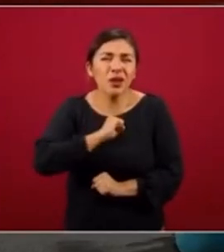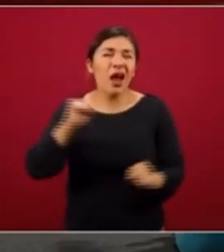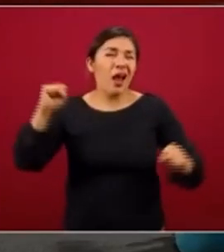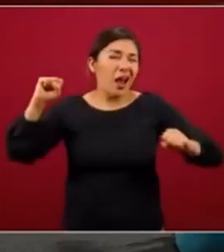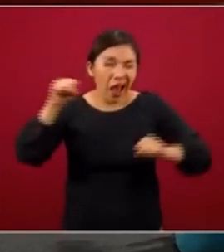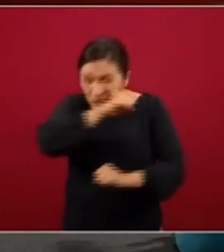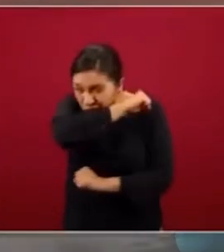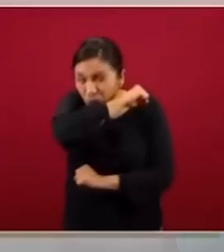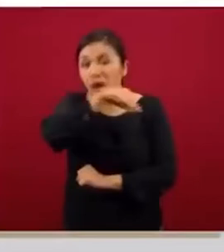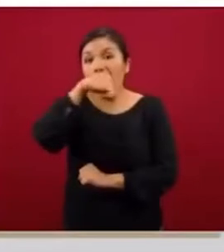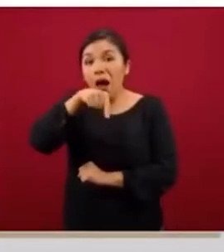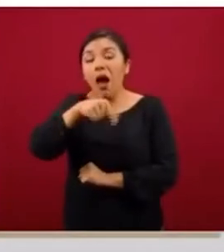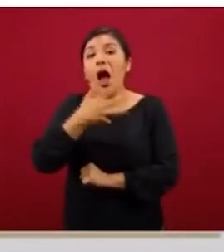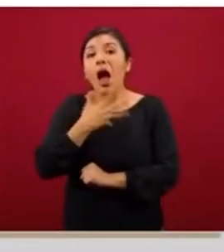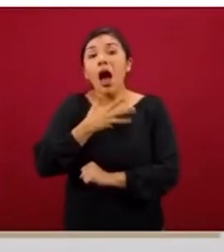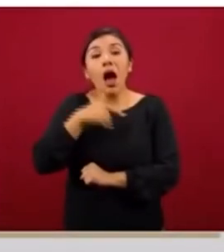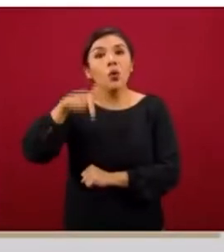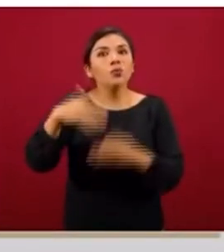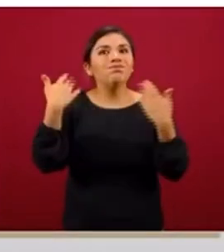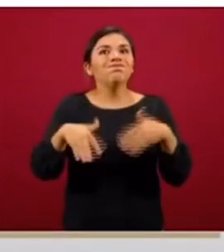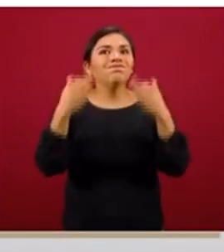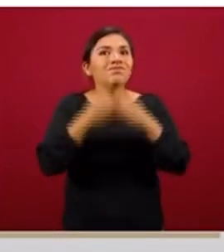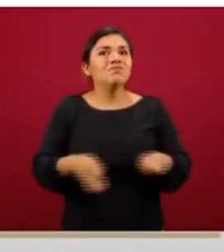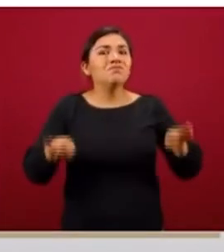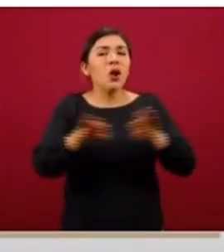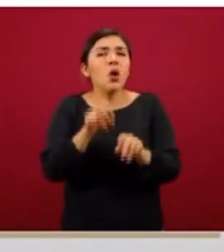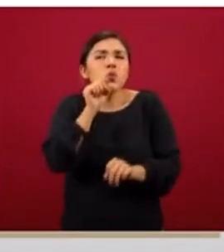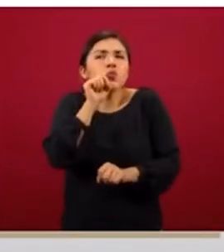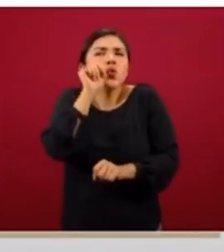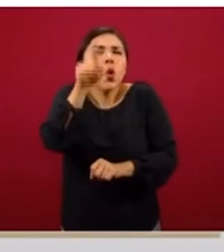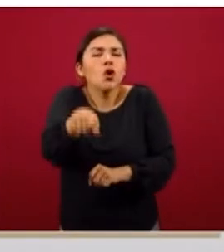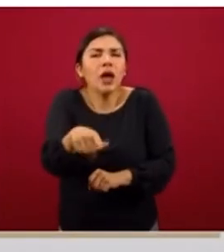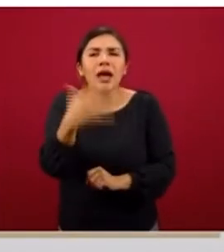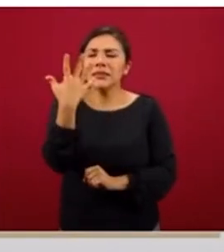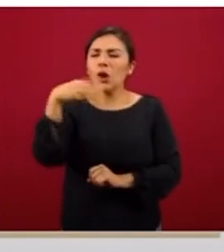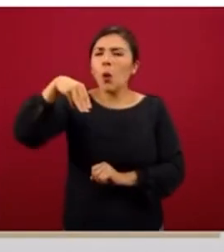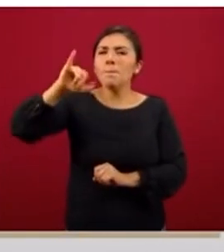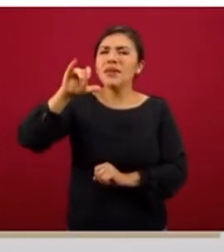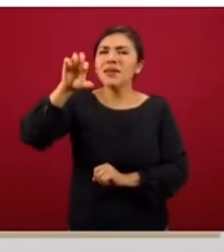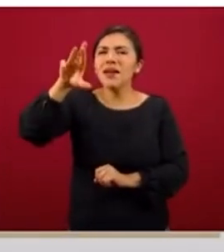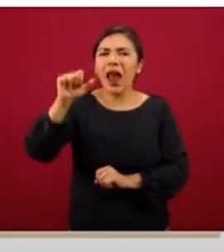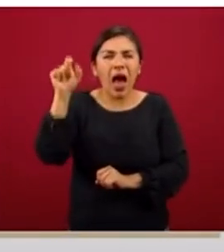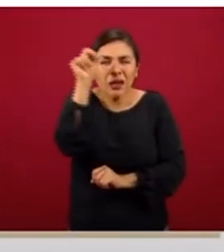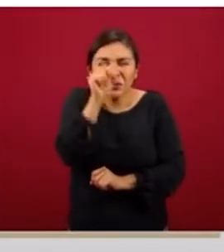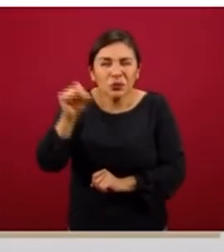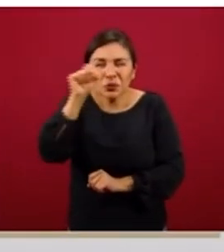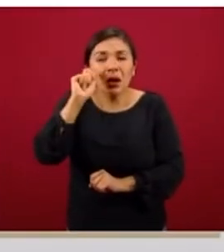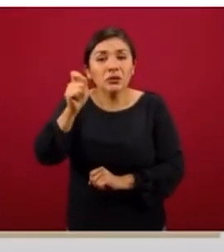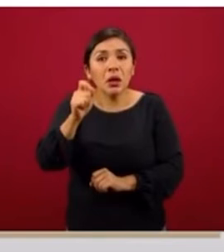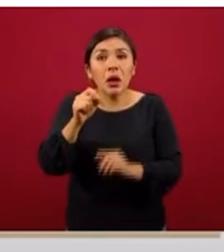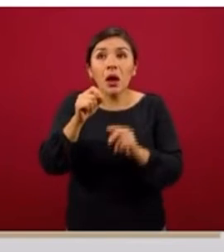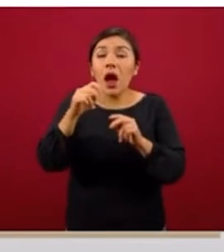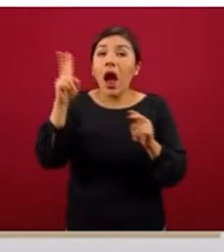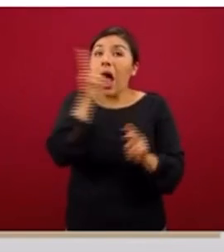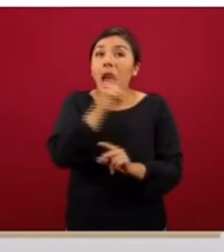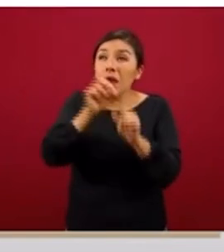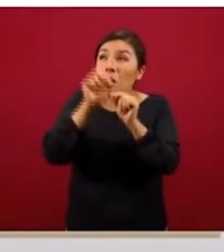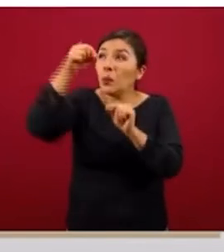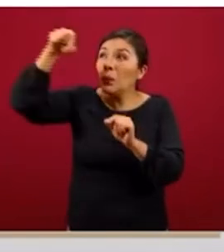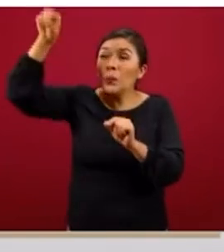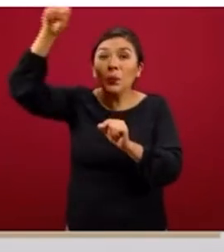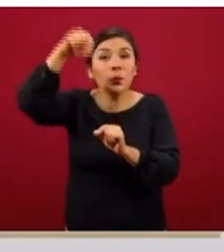toser y al estornudar, pero tienen un peso tal, un tamaño mayor a cinco micras, que lo que van a hacer es que no queden